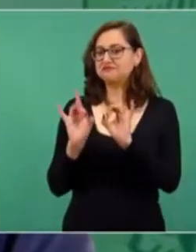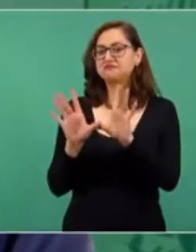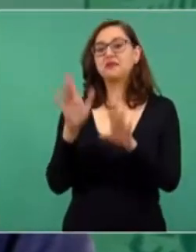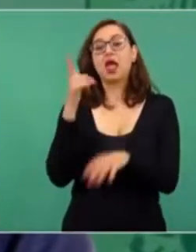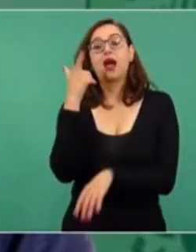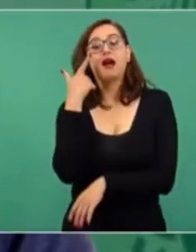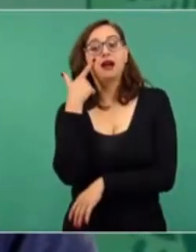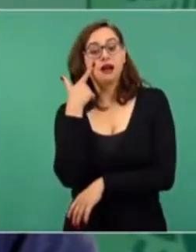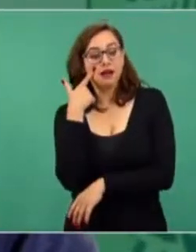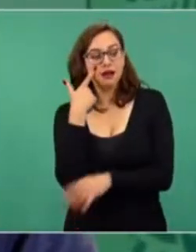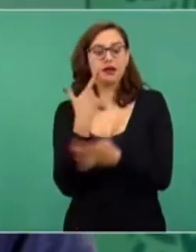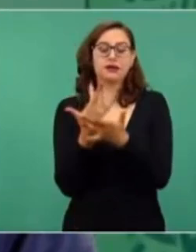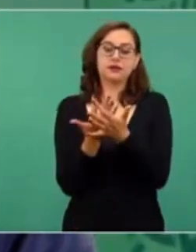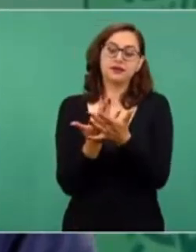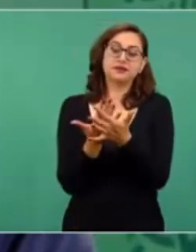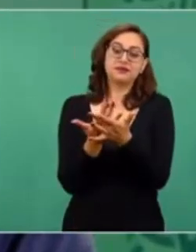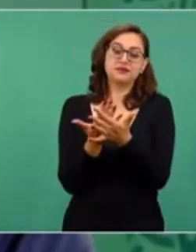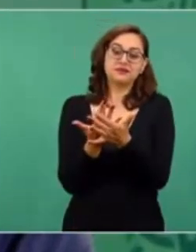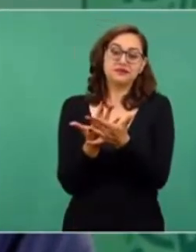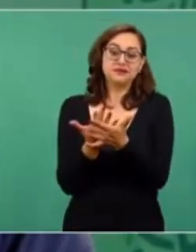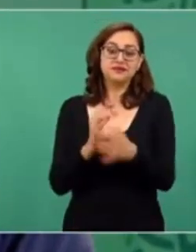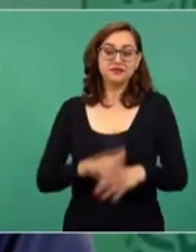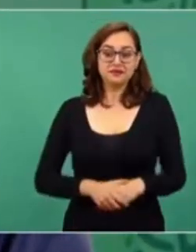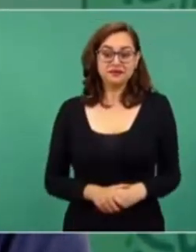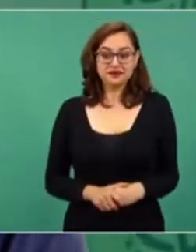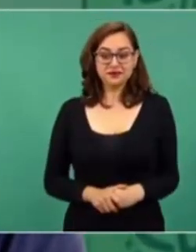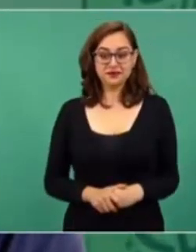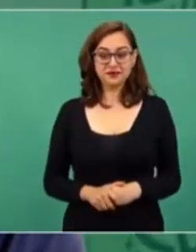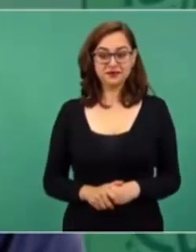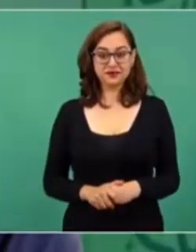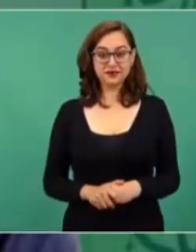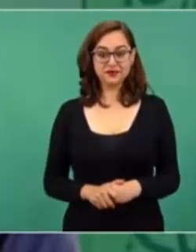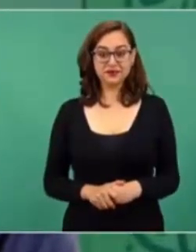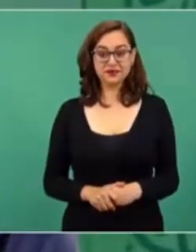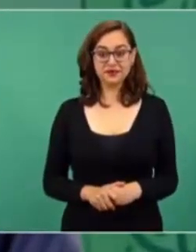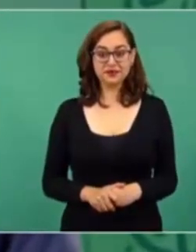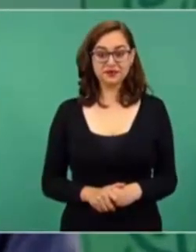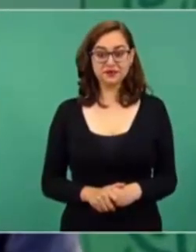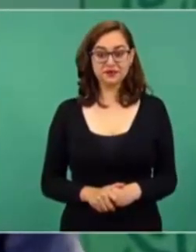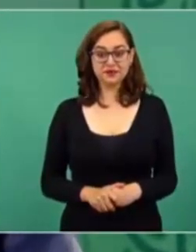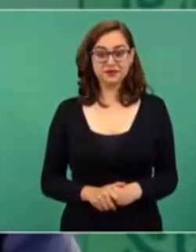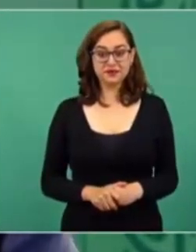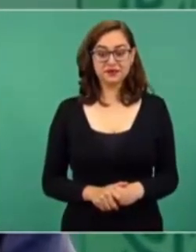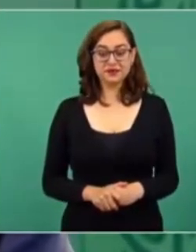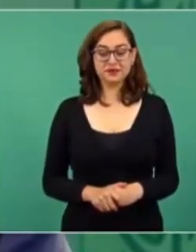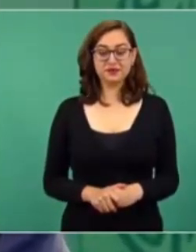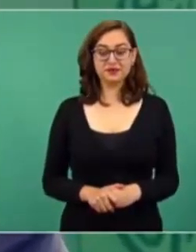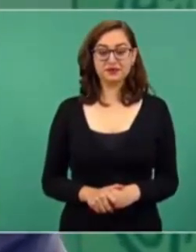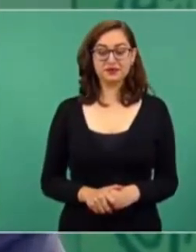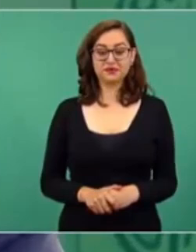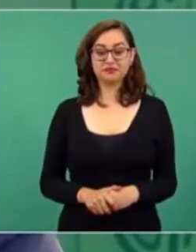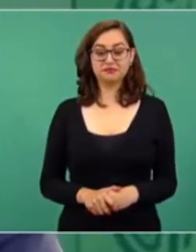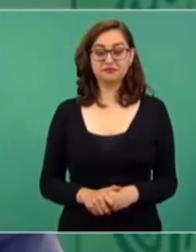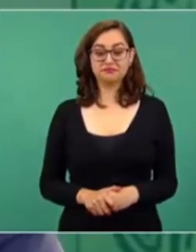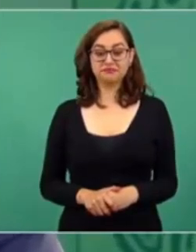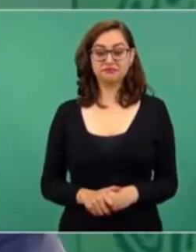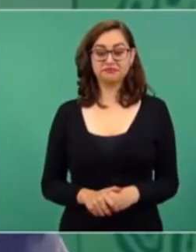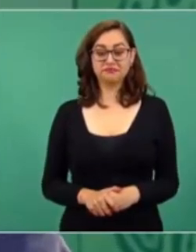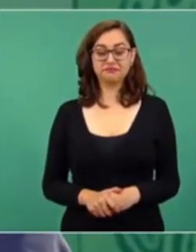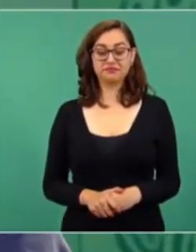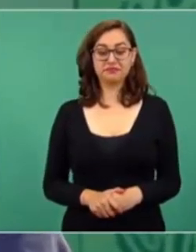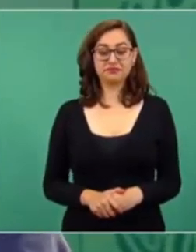y vamos a que